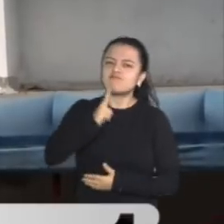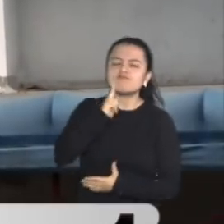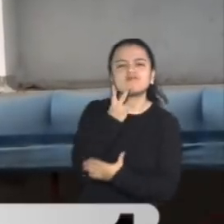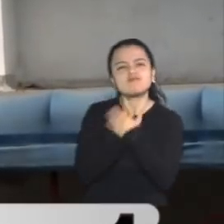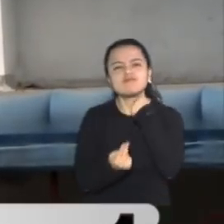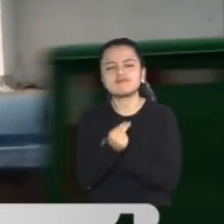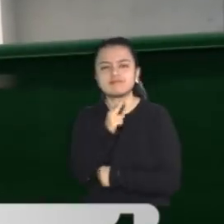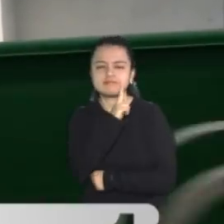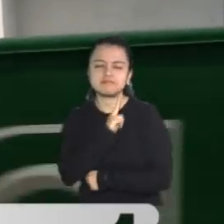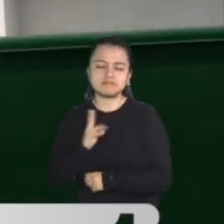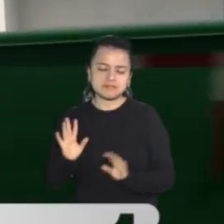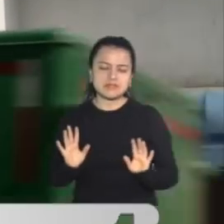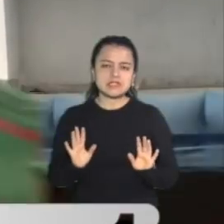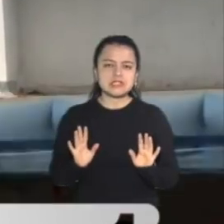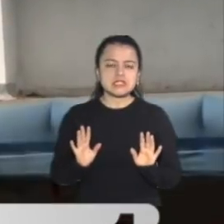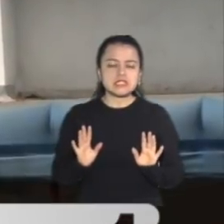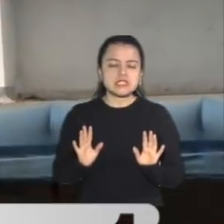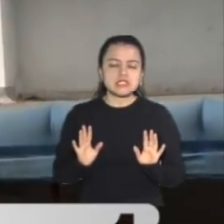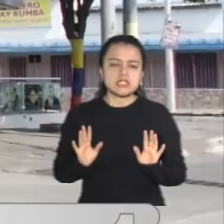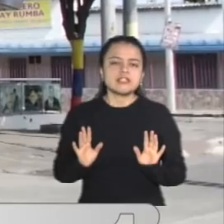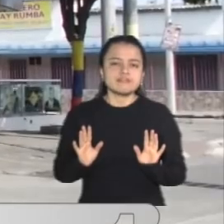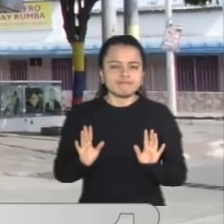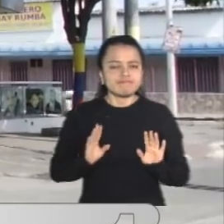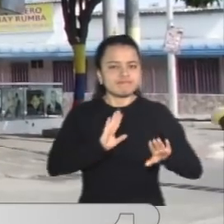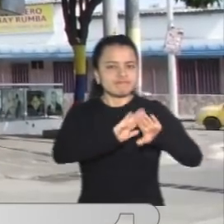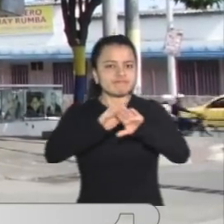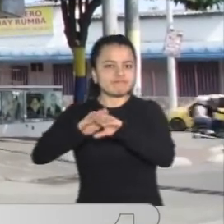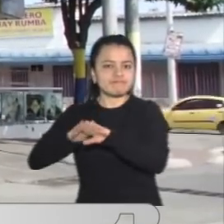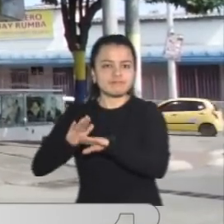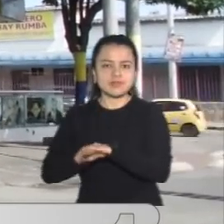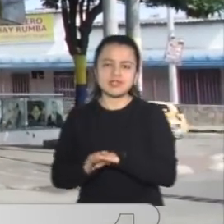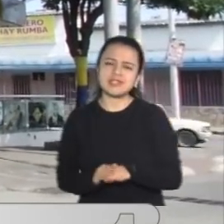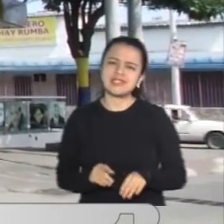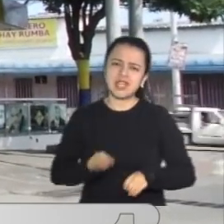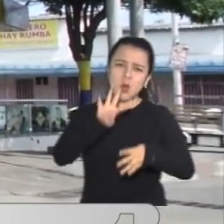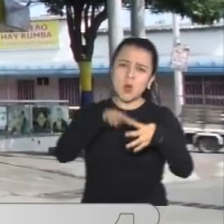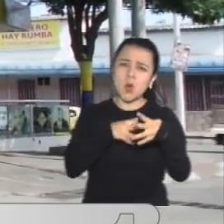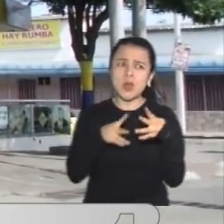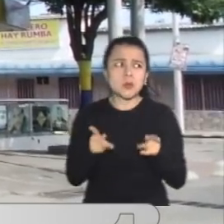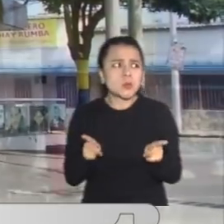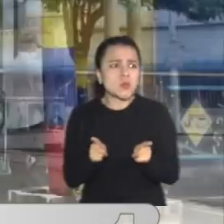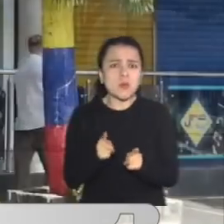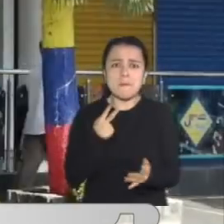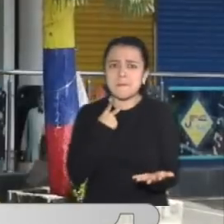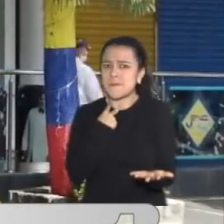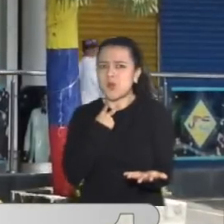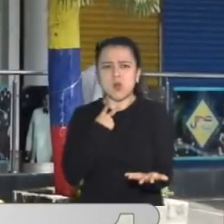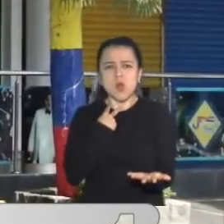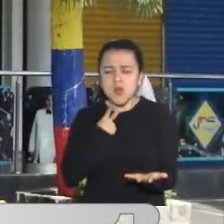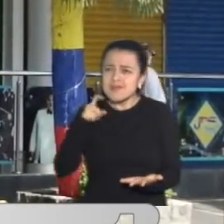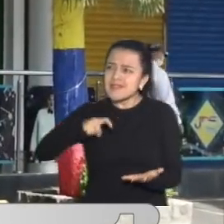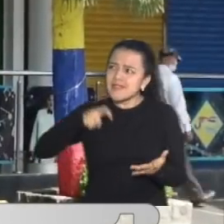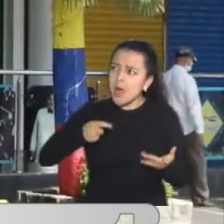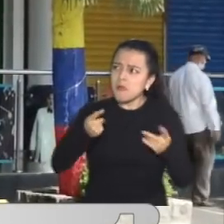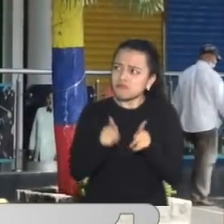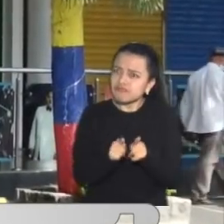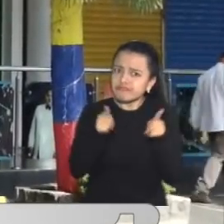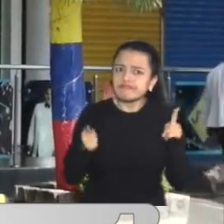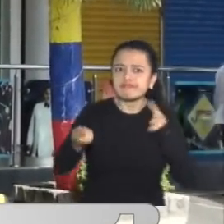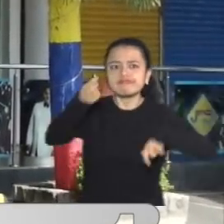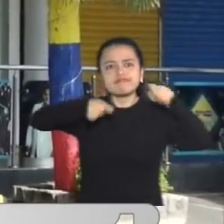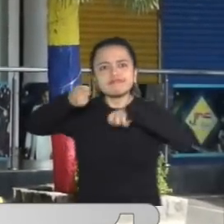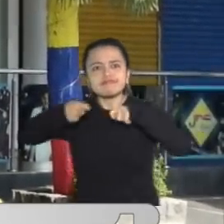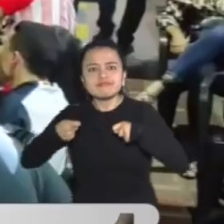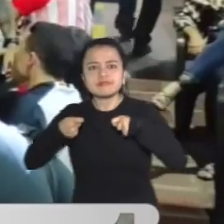autoridades de Barranquilla la extensión de los horarios de atención al público en este momento y desde el pasado mes de